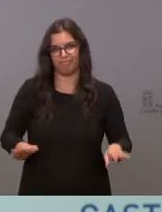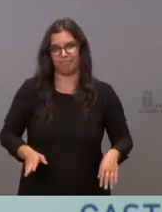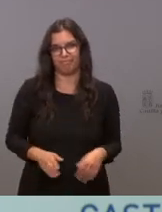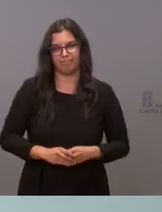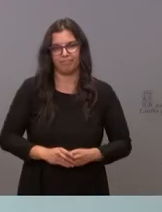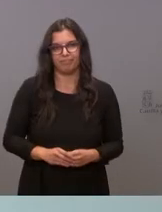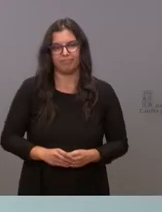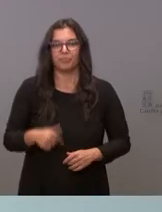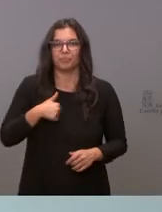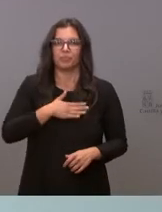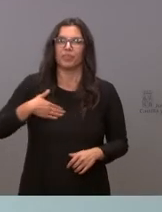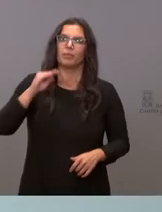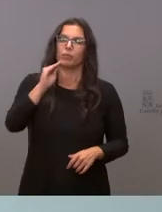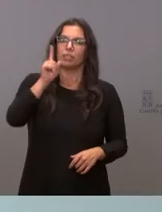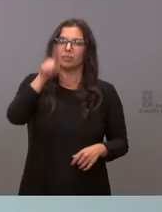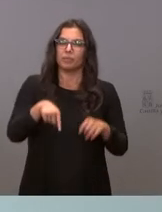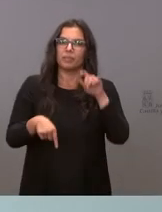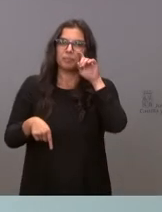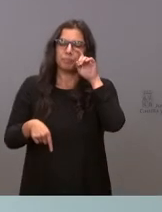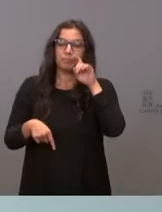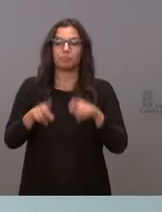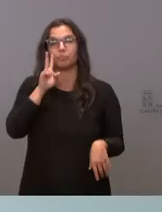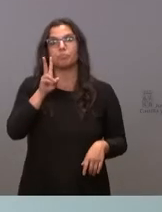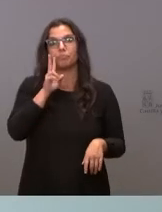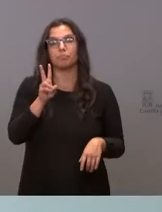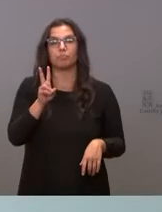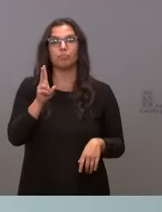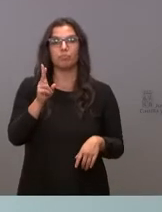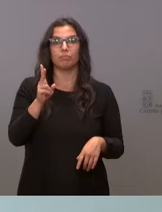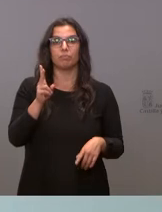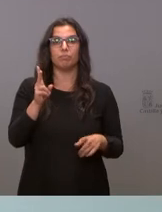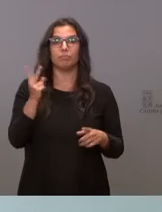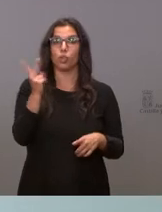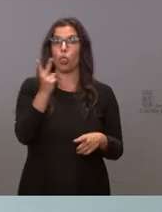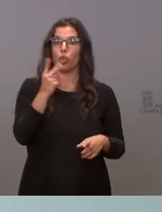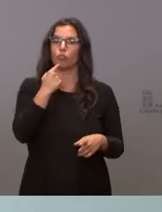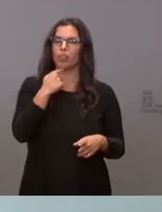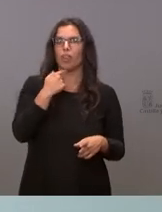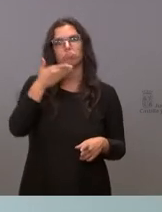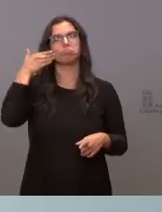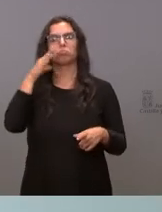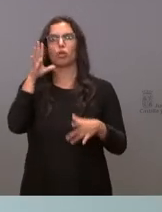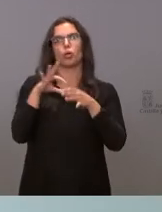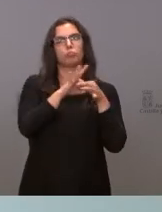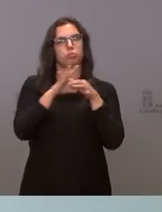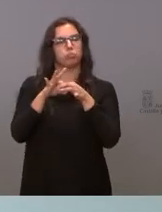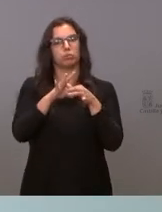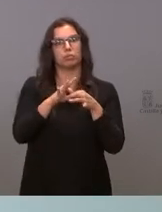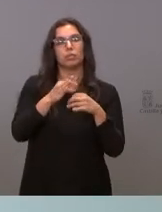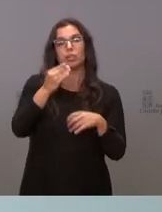Sí, quería preguntarles también, dada la buena sintonía de la que ustedes presumen, ¿se ven confluyendo en una misma